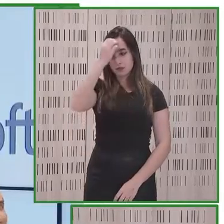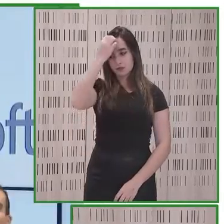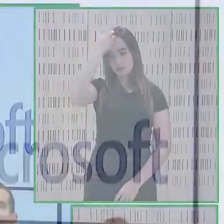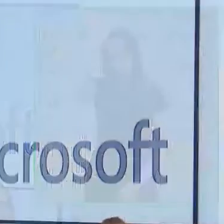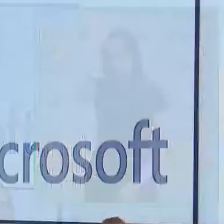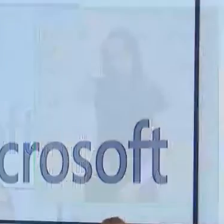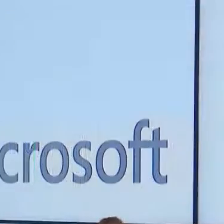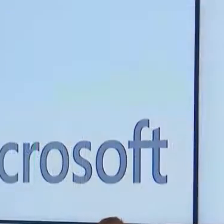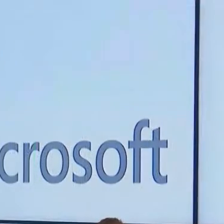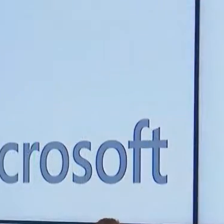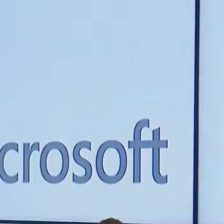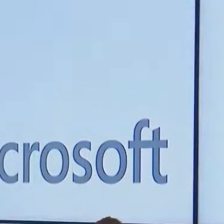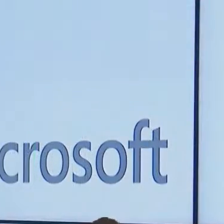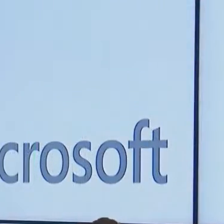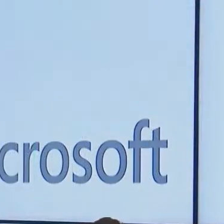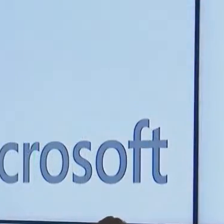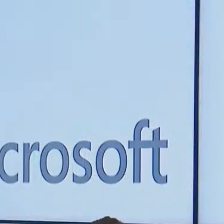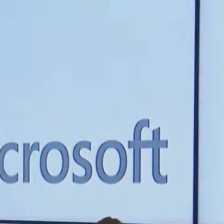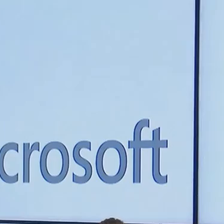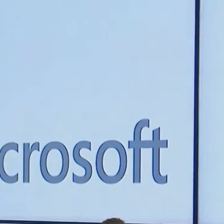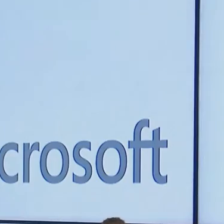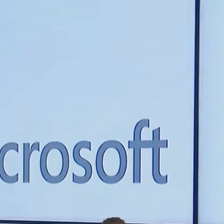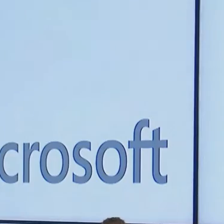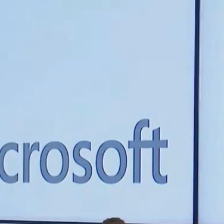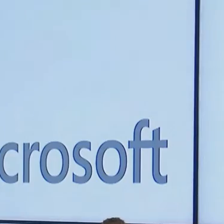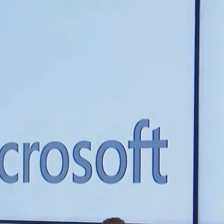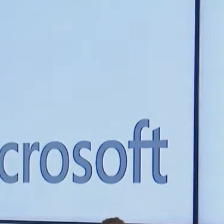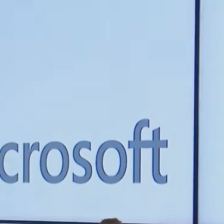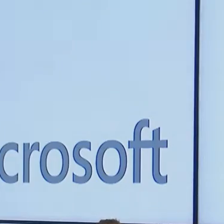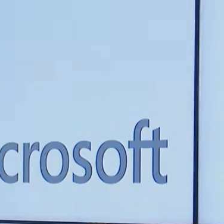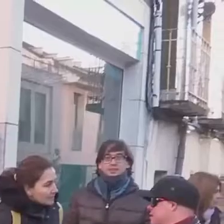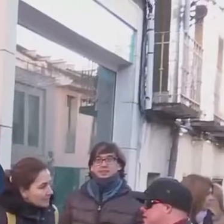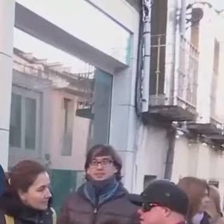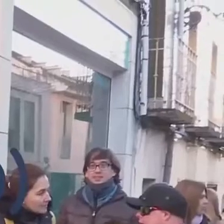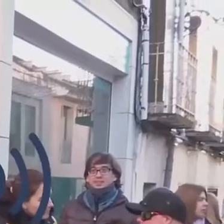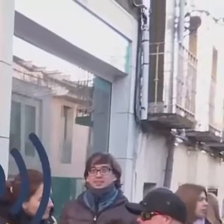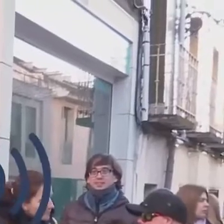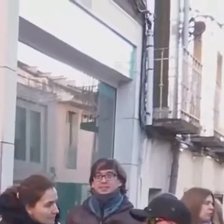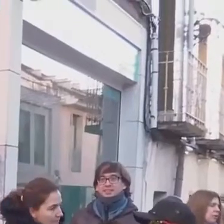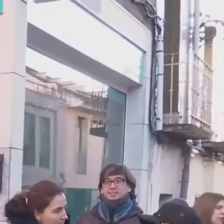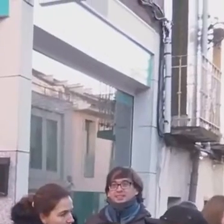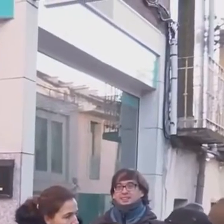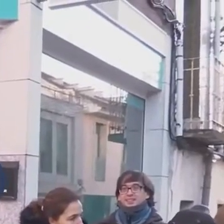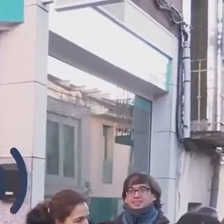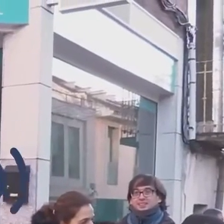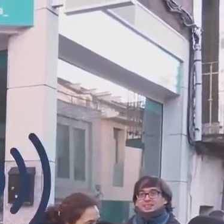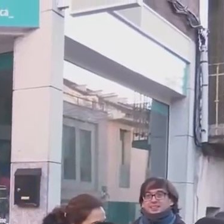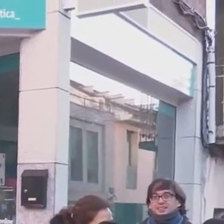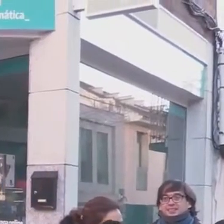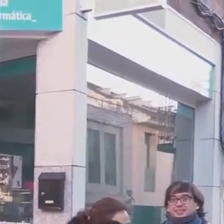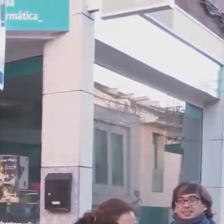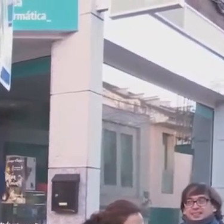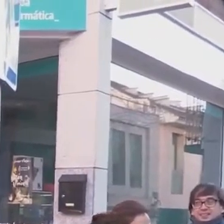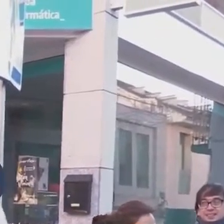el salón es que funciona y guiado funciona a través del teléfono y el sonido